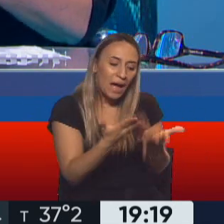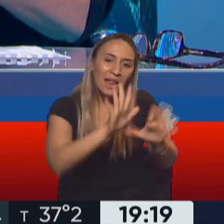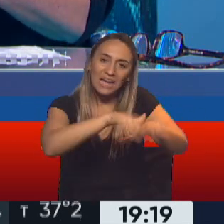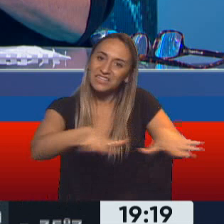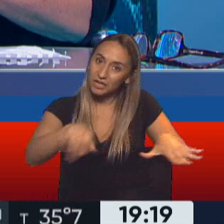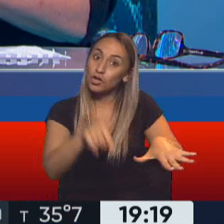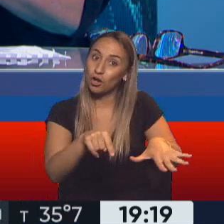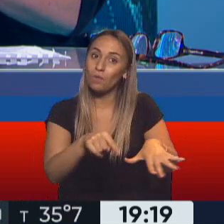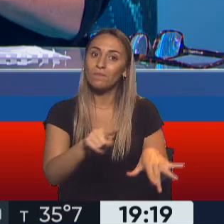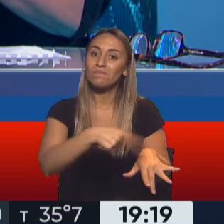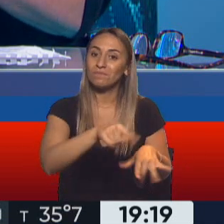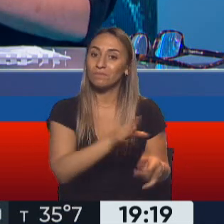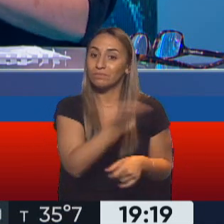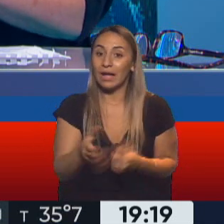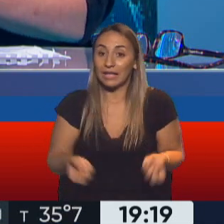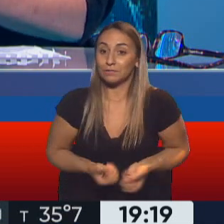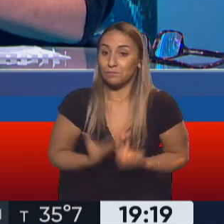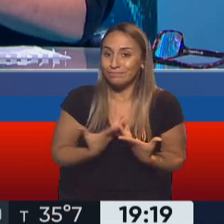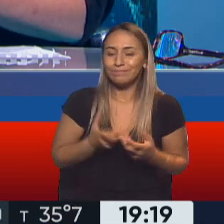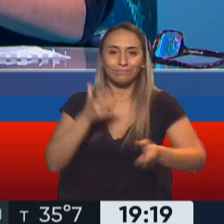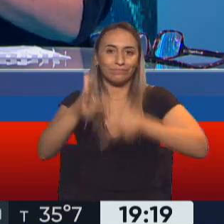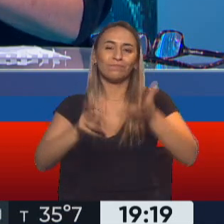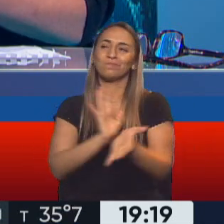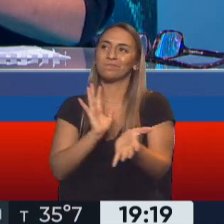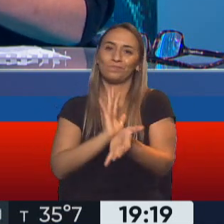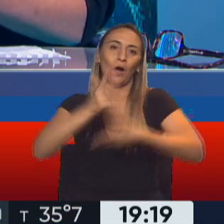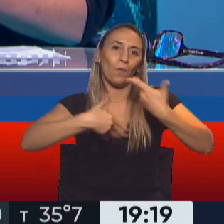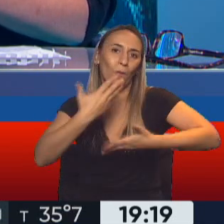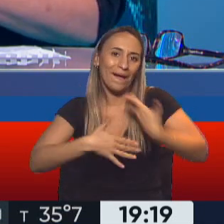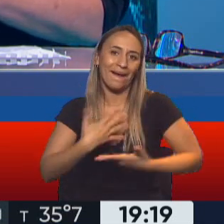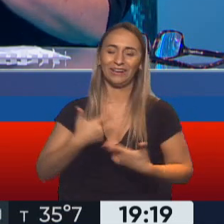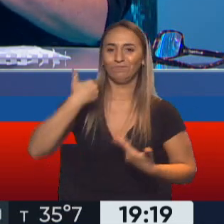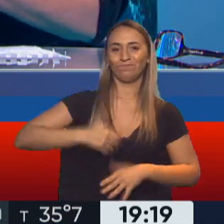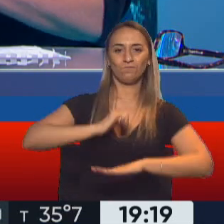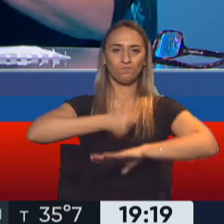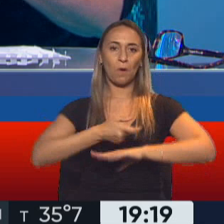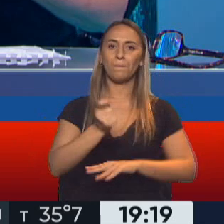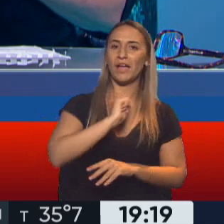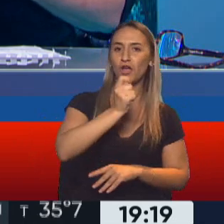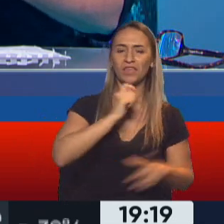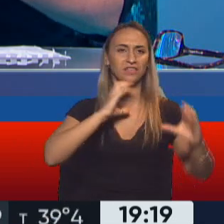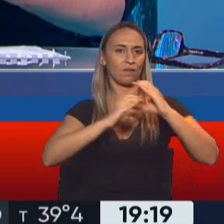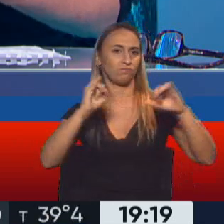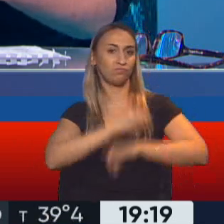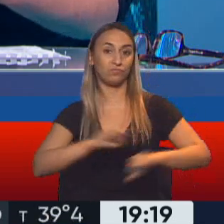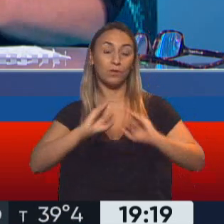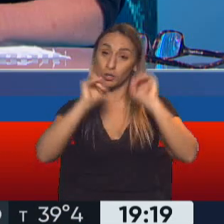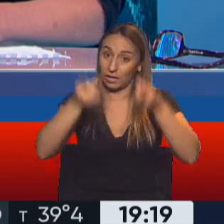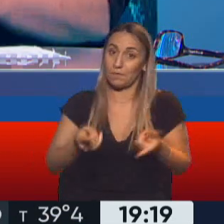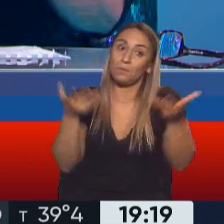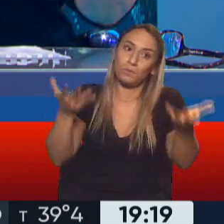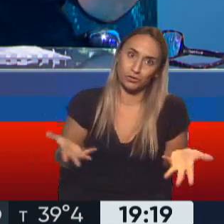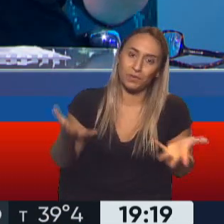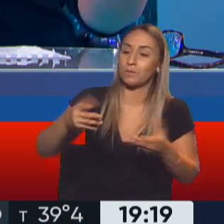para que puedan expresarse, para que puedan jugar a ser periodistas y comunicadores, pero también, por supuesto, a todas sus